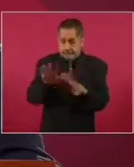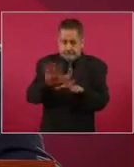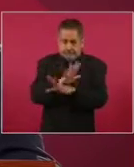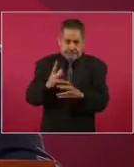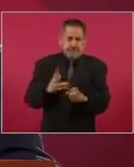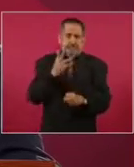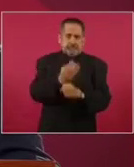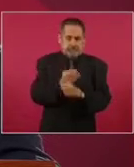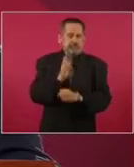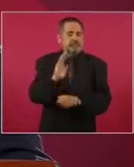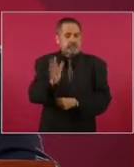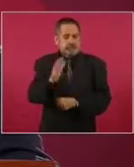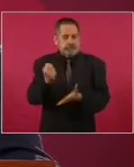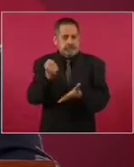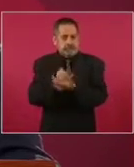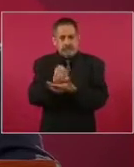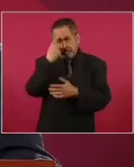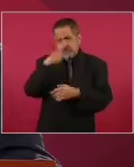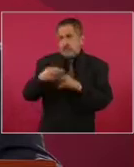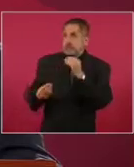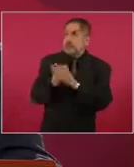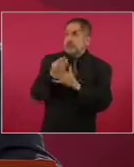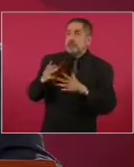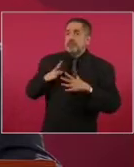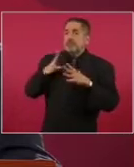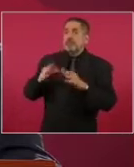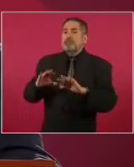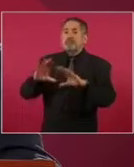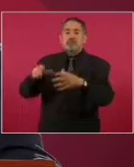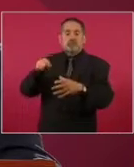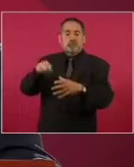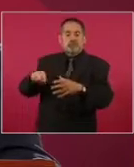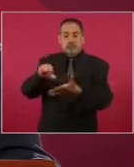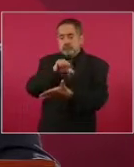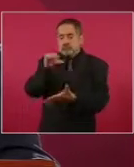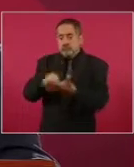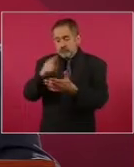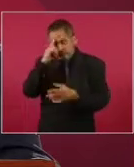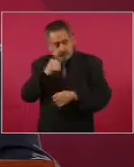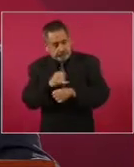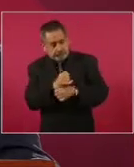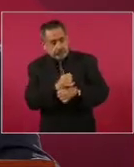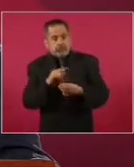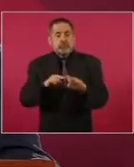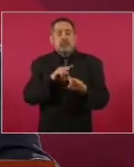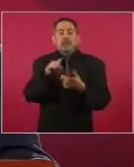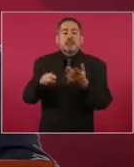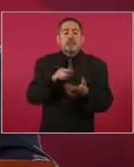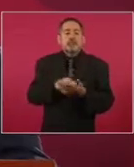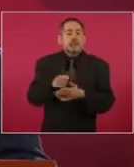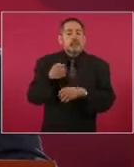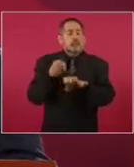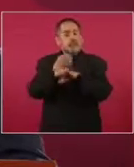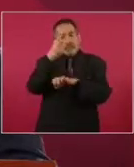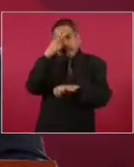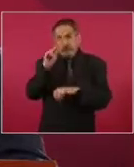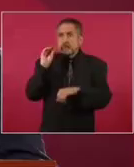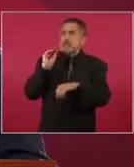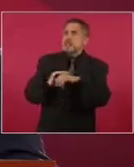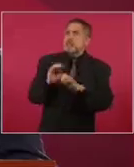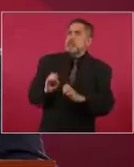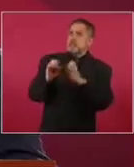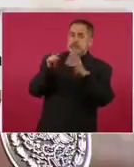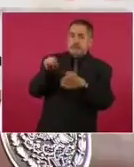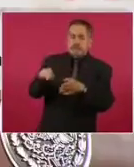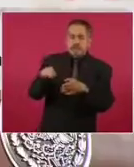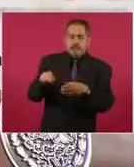del Centro Nacional de Identificación Humana que estará establecido en el municipio de Xochitlpec, en el Estado de México. Es un